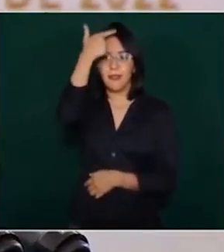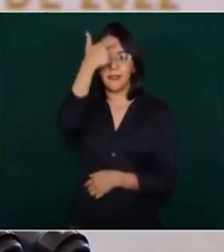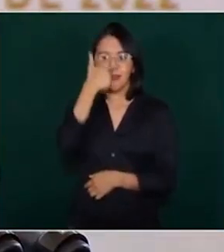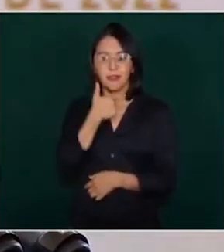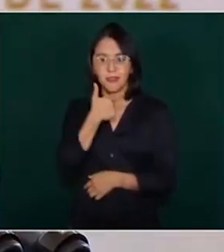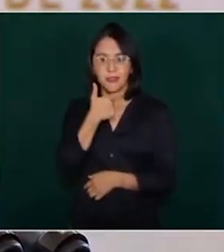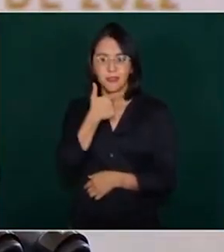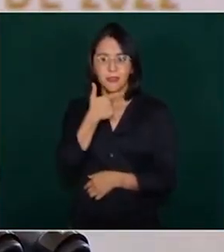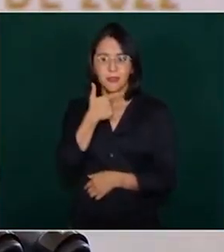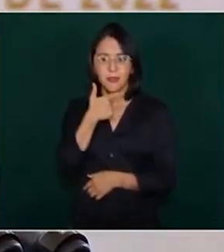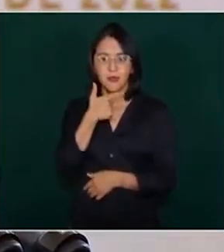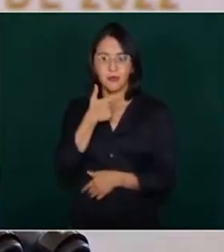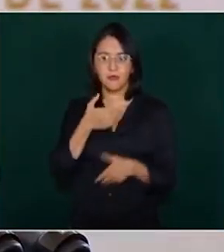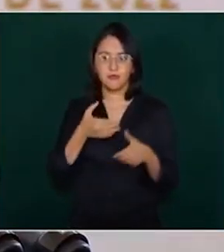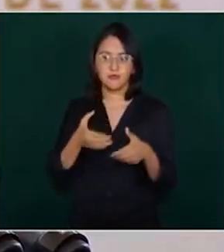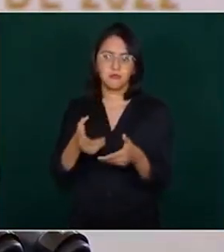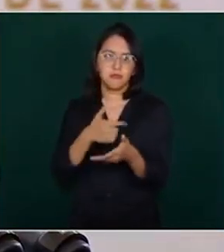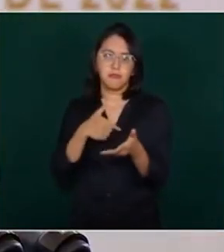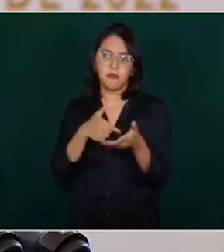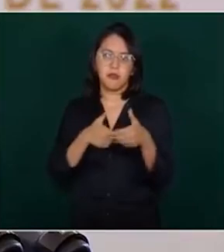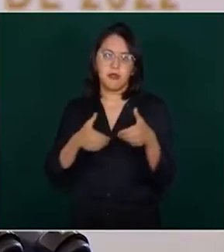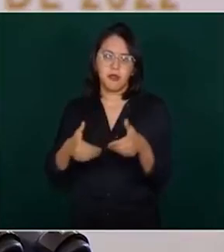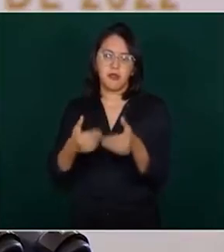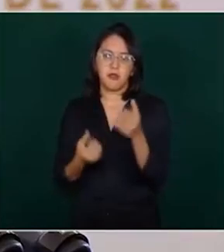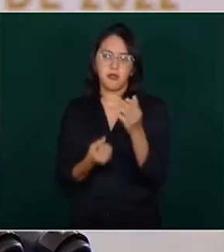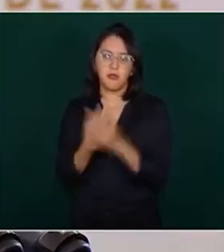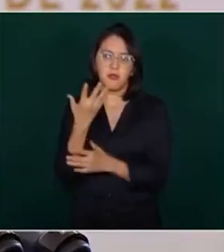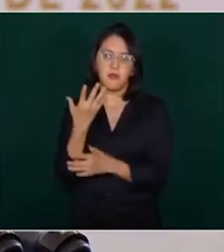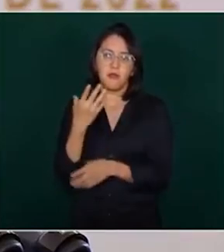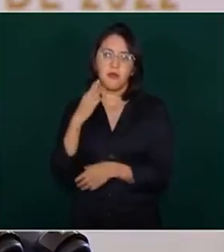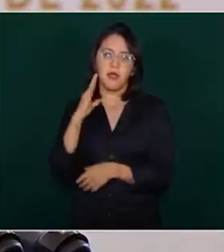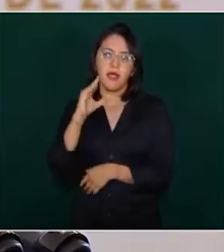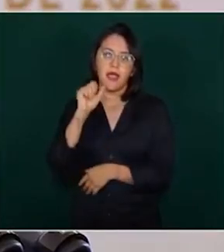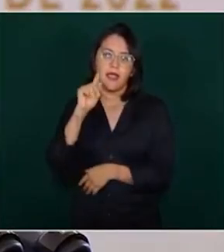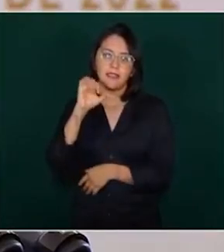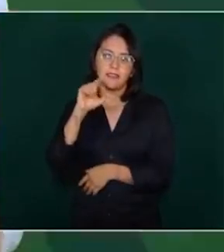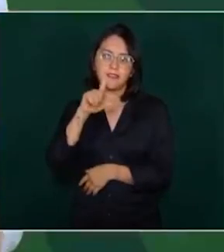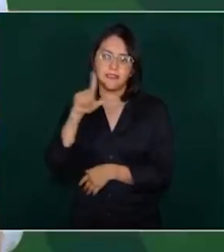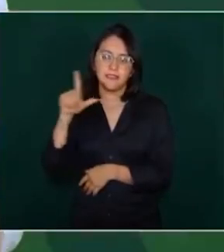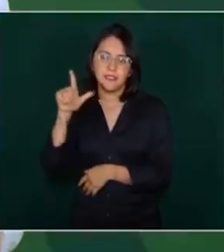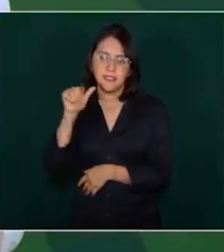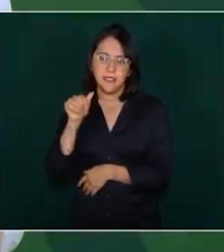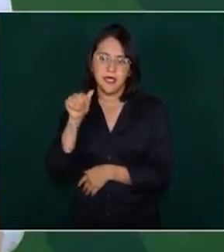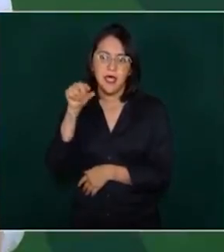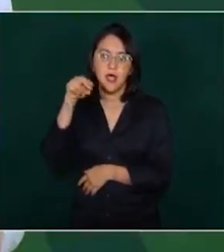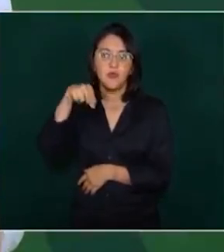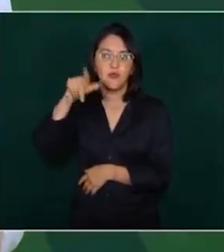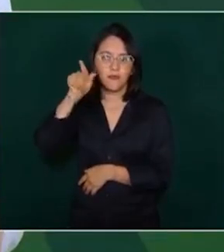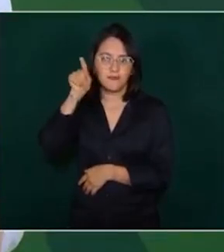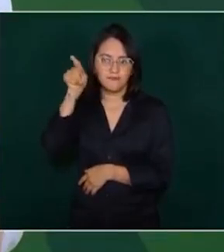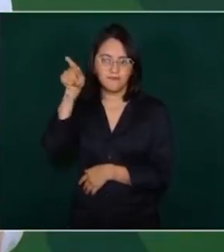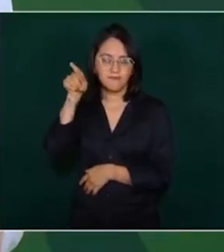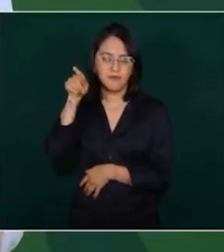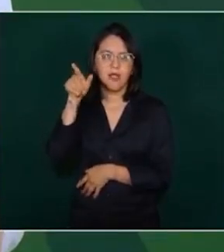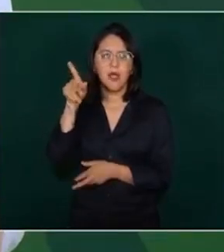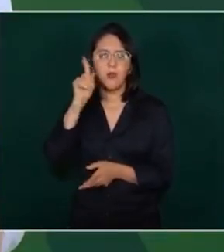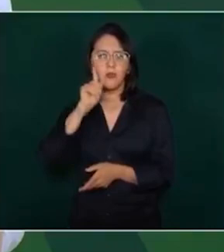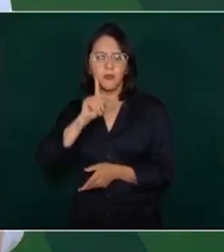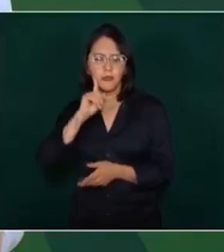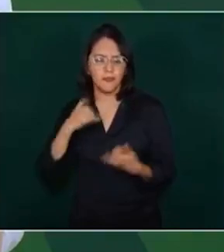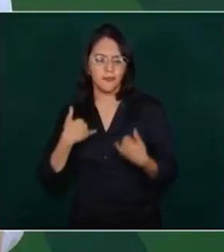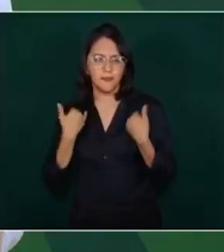colonia Nuevo Castilla, en Escobedo, Nuevo León, donde la joven provenía de